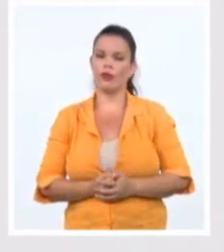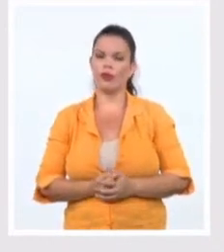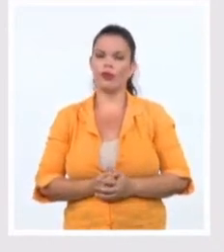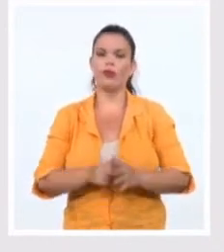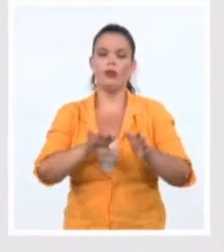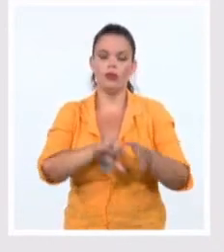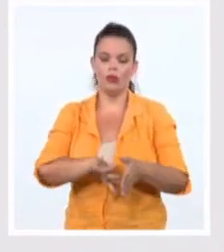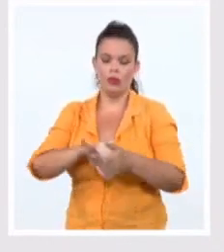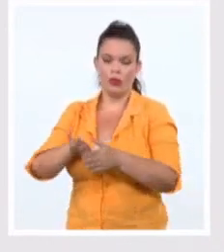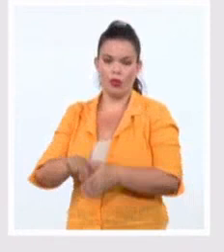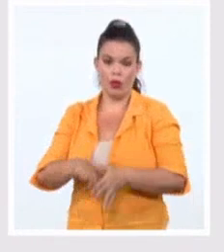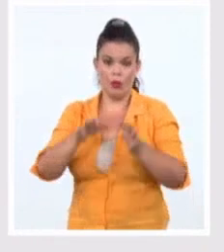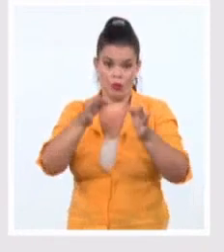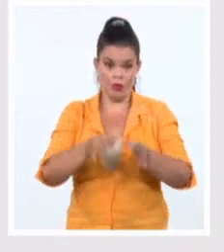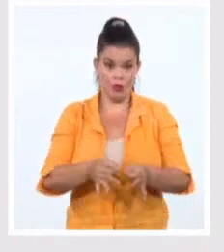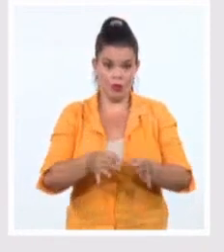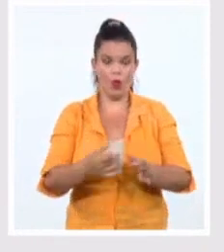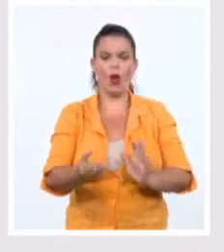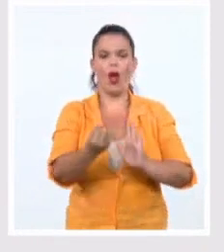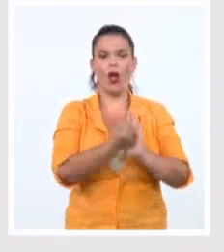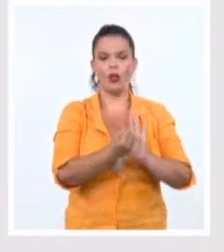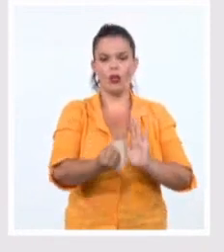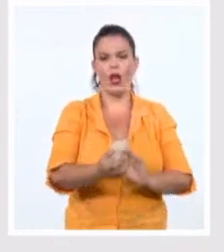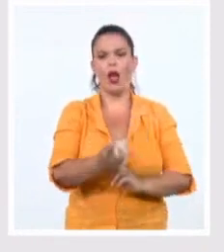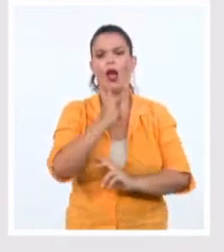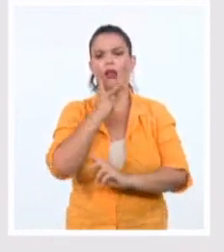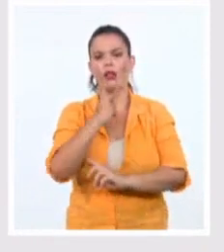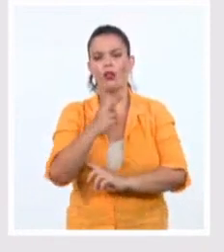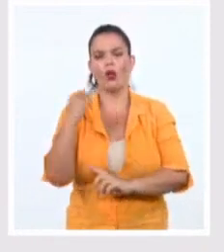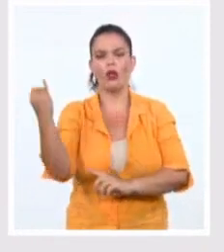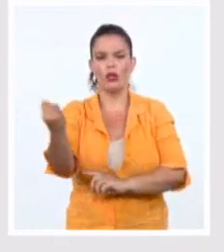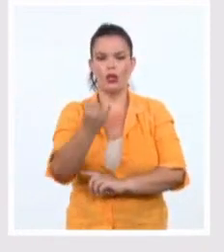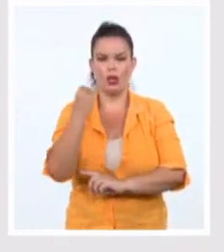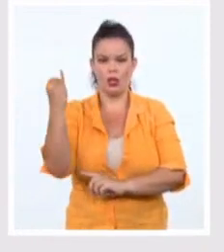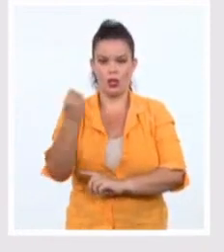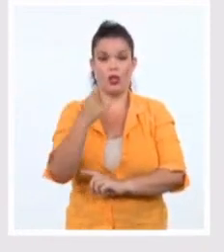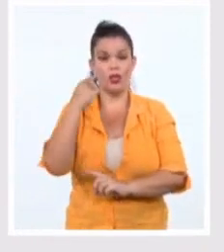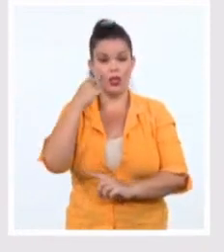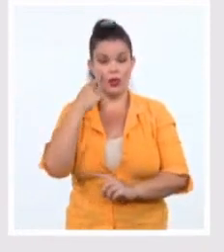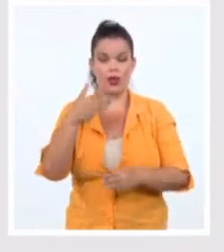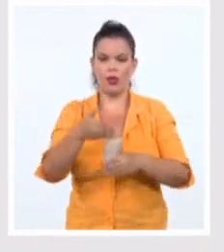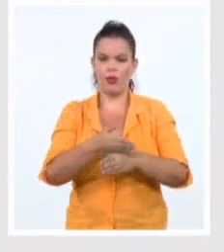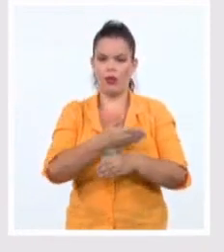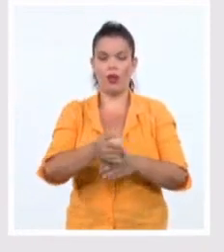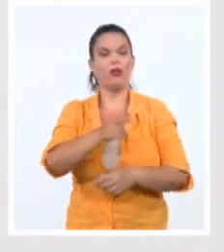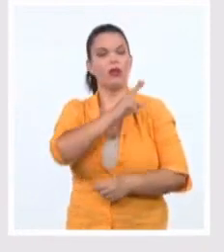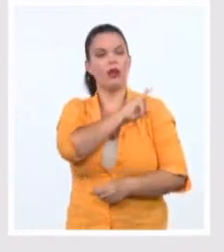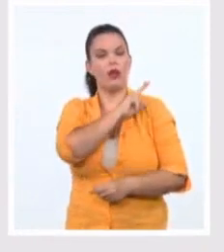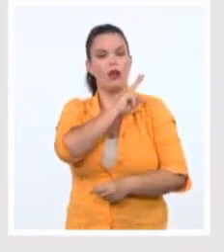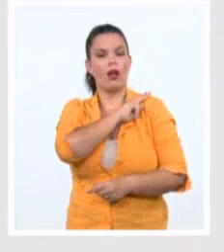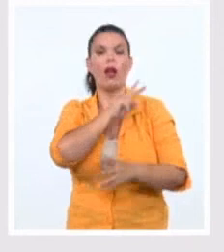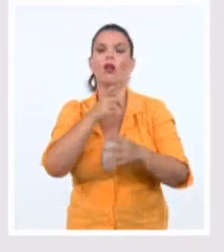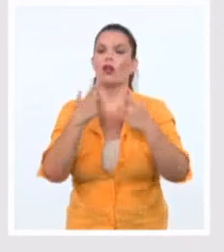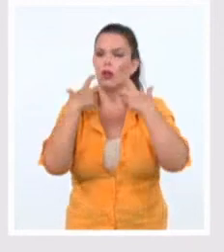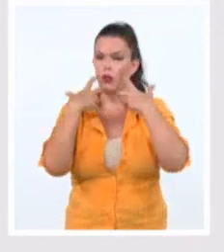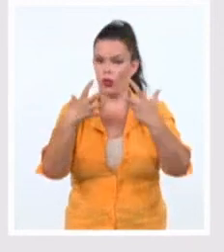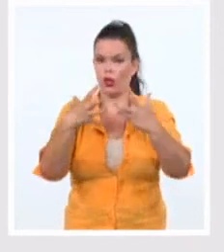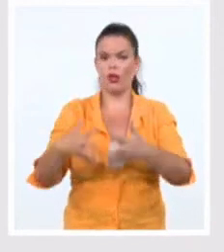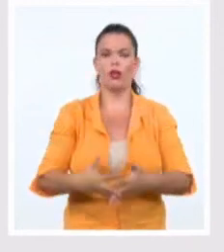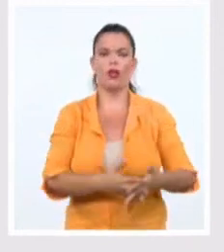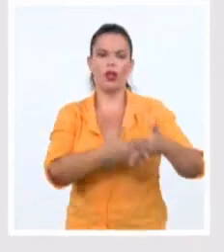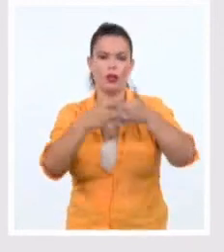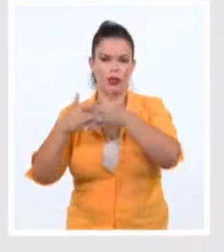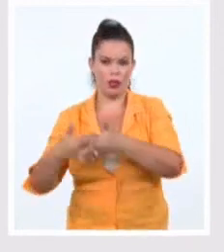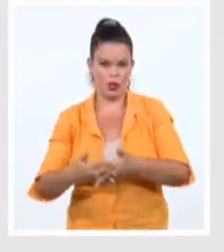Y, por otro lado, garantizar la atención internacional. Vemos las expresiones desesperadas de altos cargos estadounidenses y de